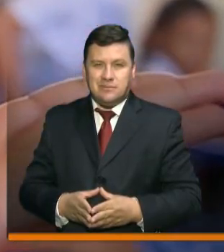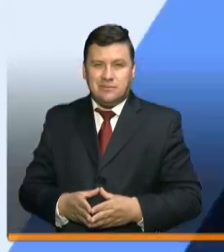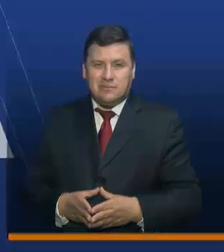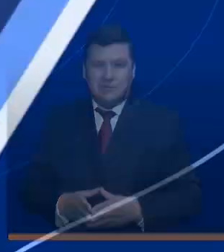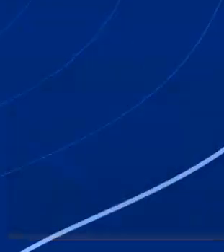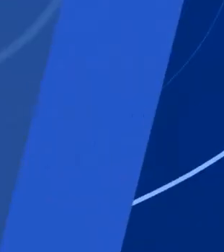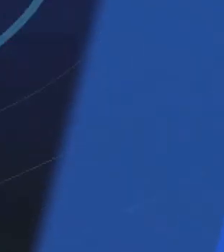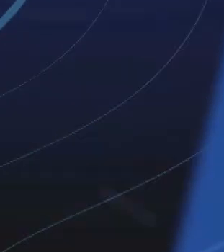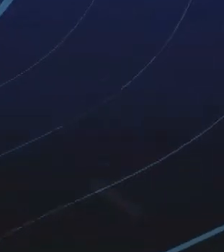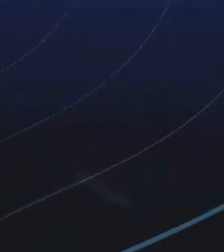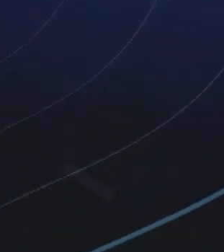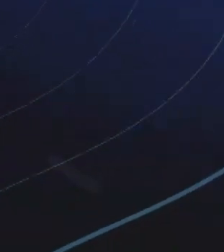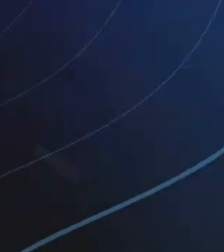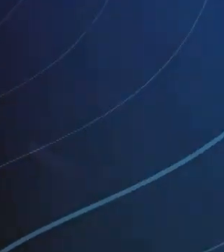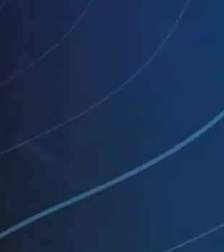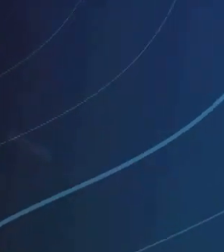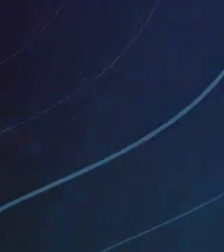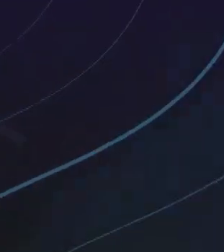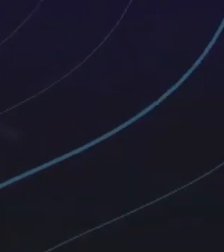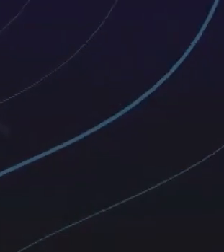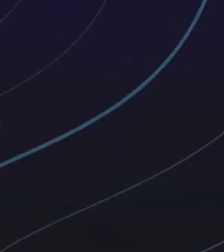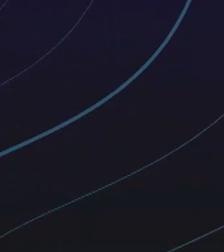La meta es alcanzar los 6.200